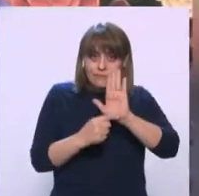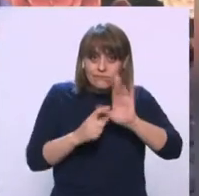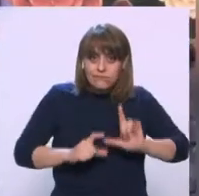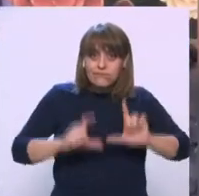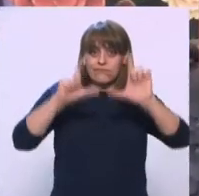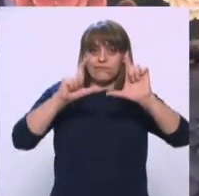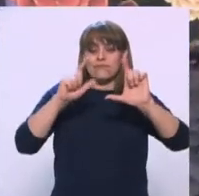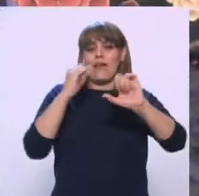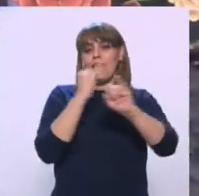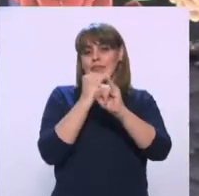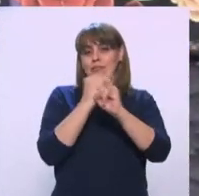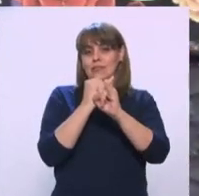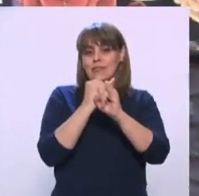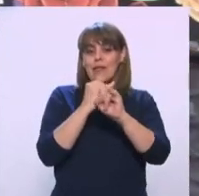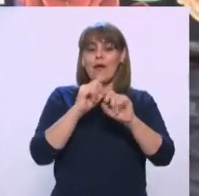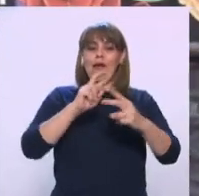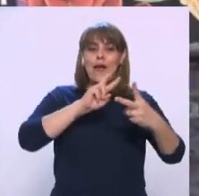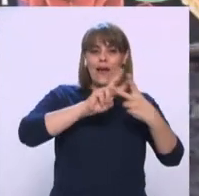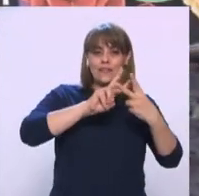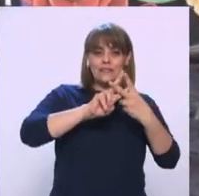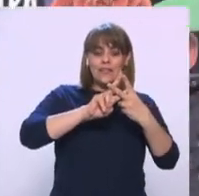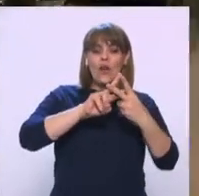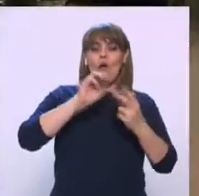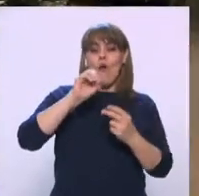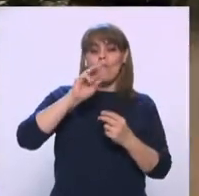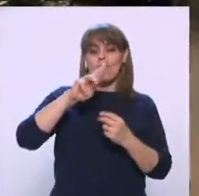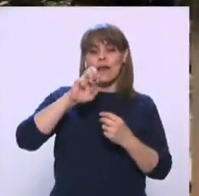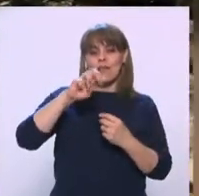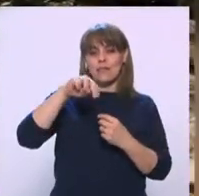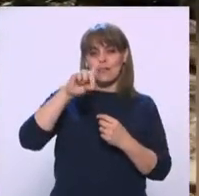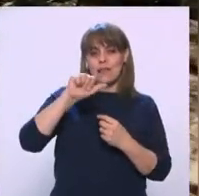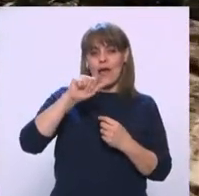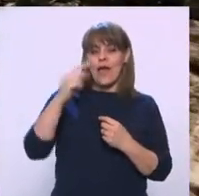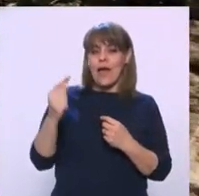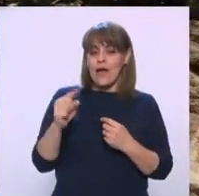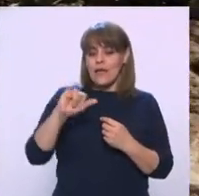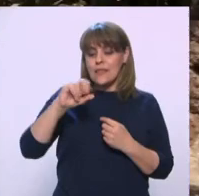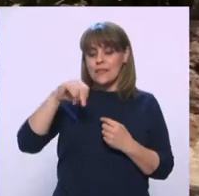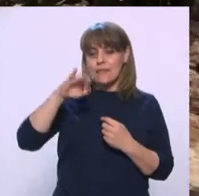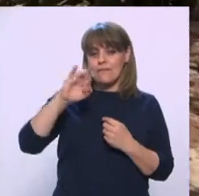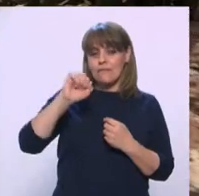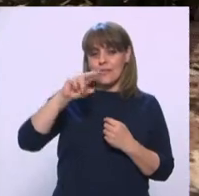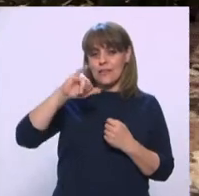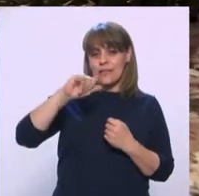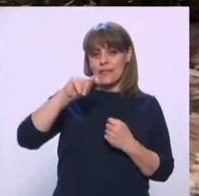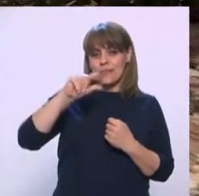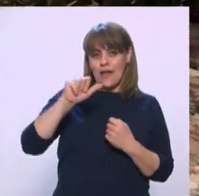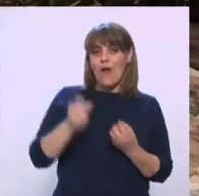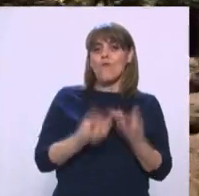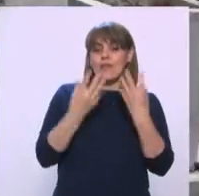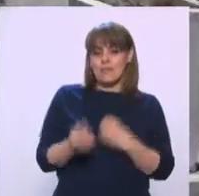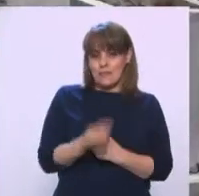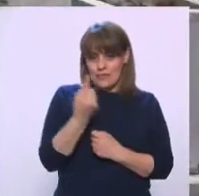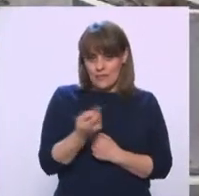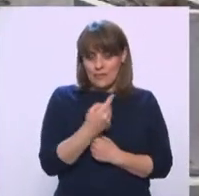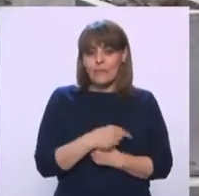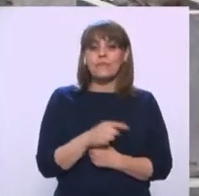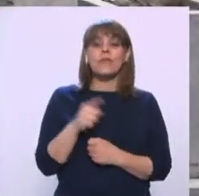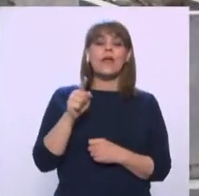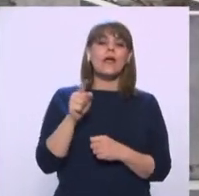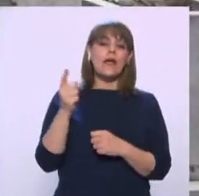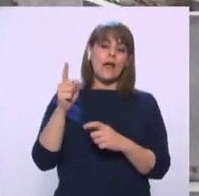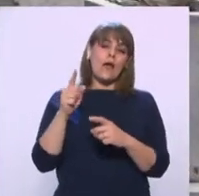redes sociales poniendo el hashtag Ofrenda Infinita. Y mire, con las fotos de estas ofrendas, el Fondo Mixto de Promoción